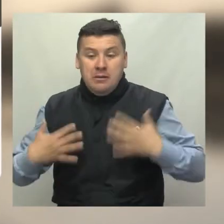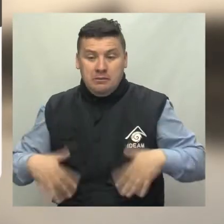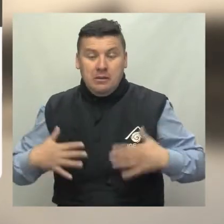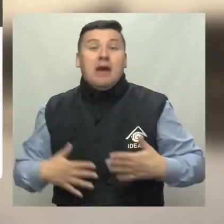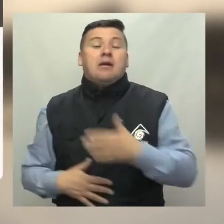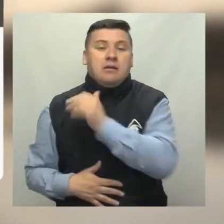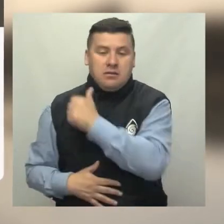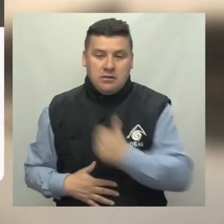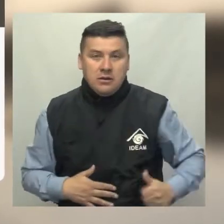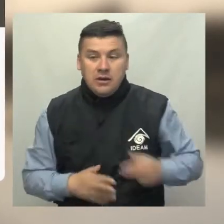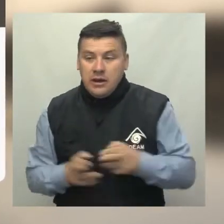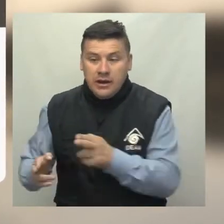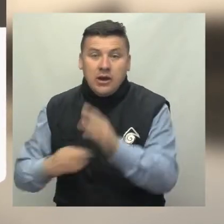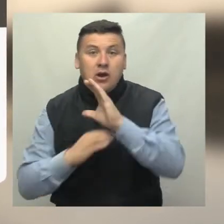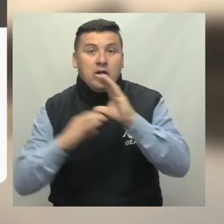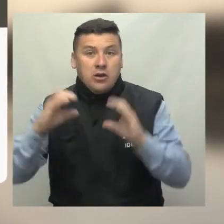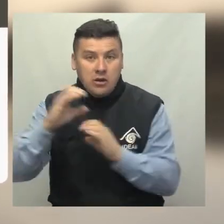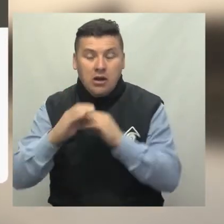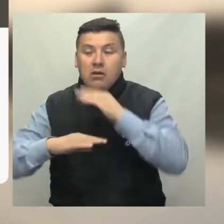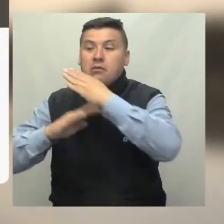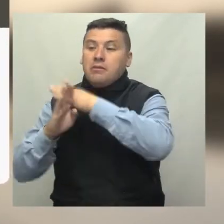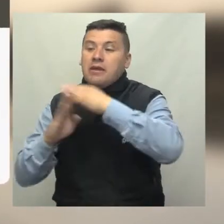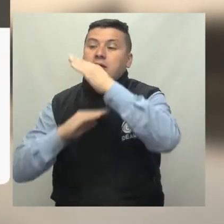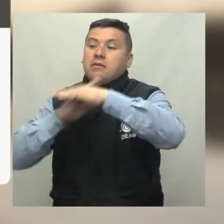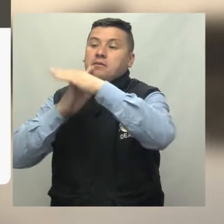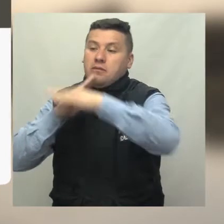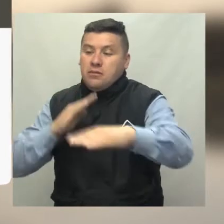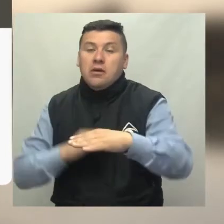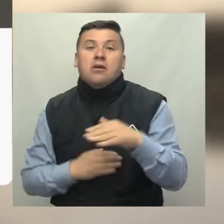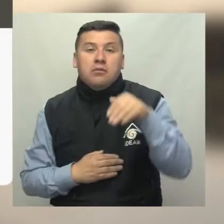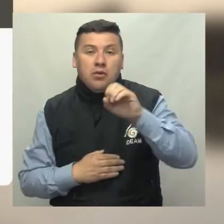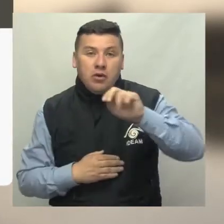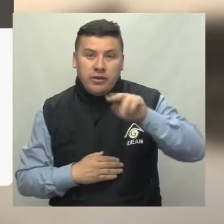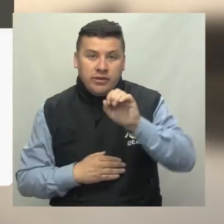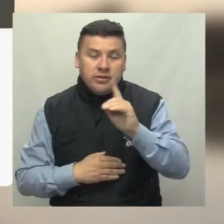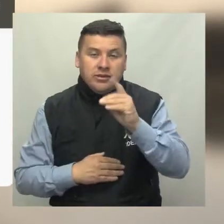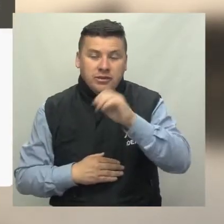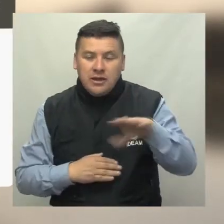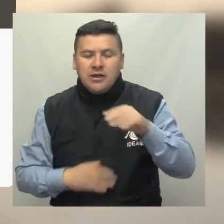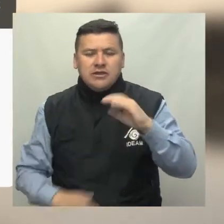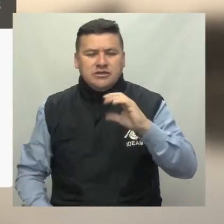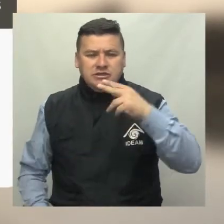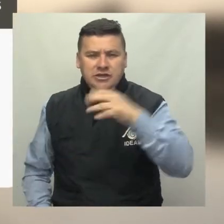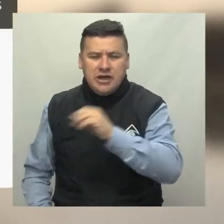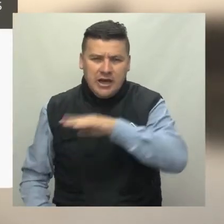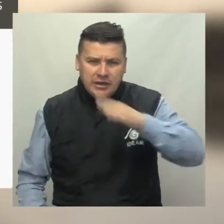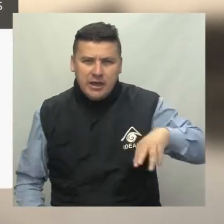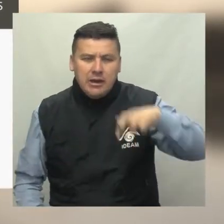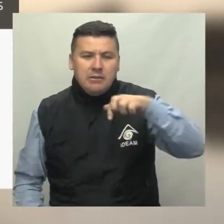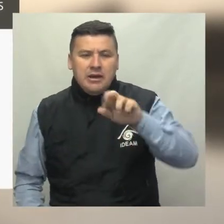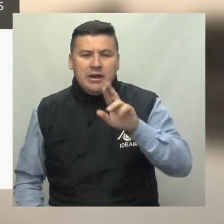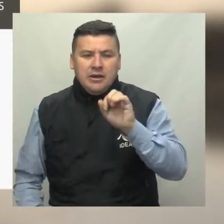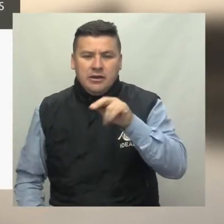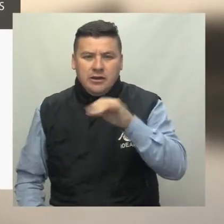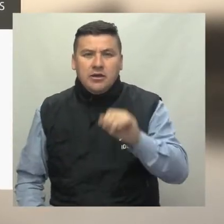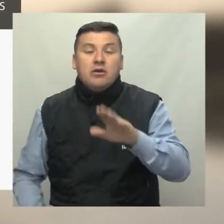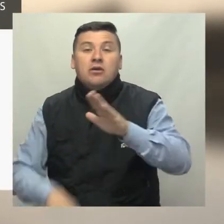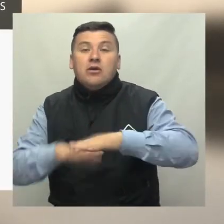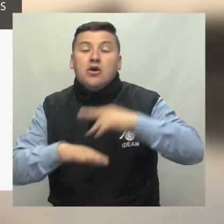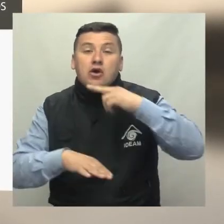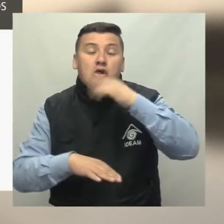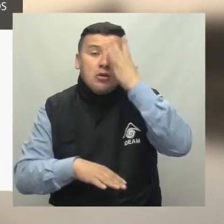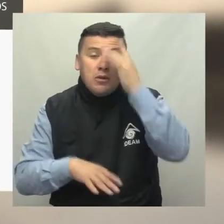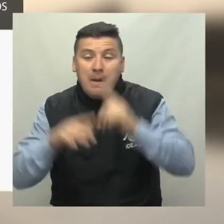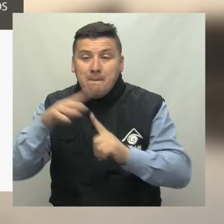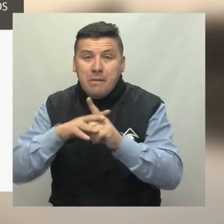y Plato En el río Cauca, en su Cuenca Baja y Media En sectores de La Mojana, en Guarandá, Sucre, Mechía, Antioquia y Pinillos Bolívar Alerta roja